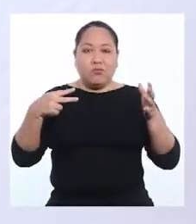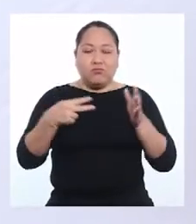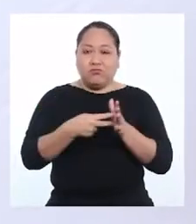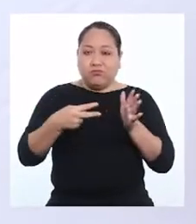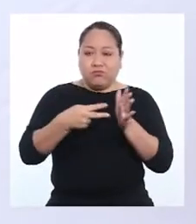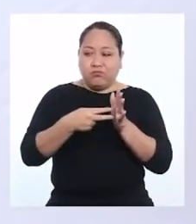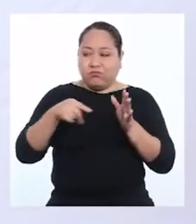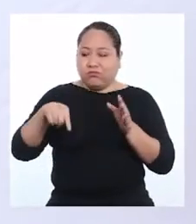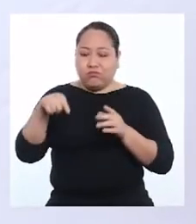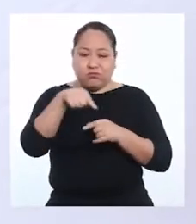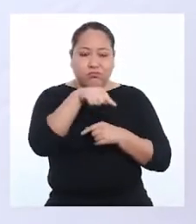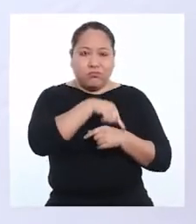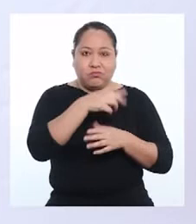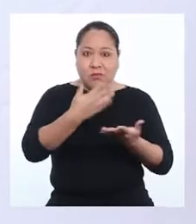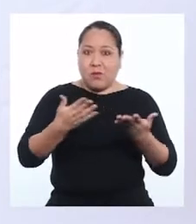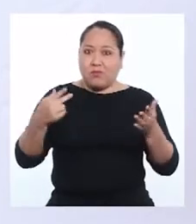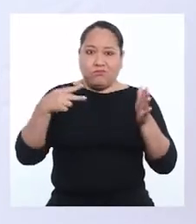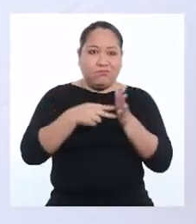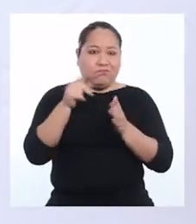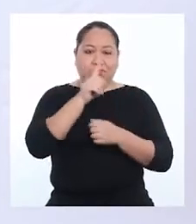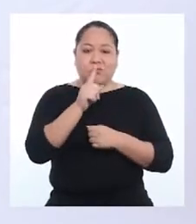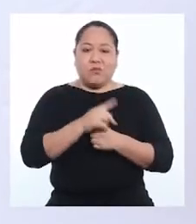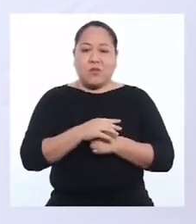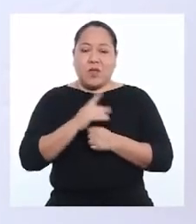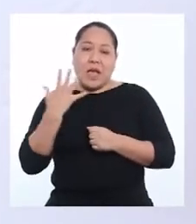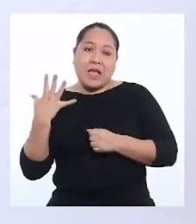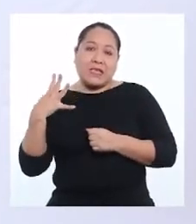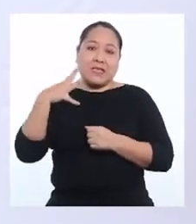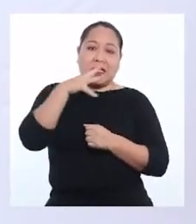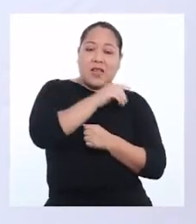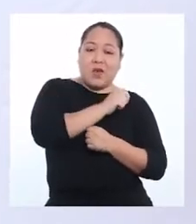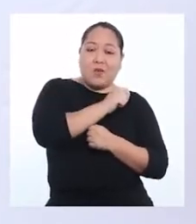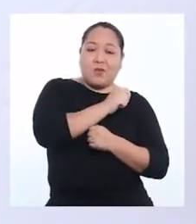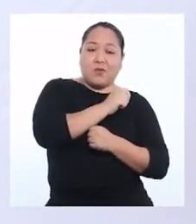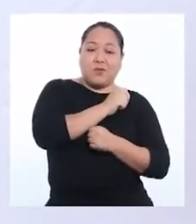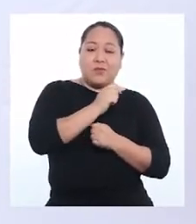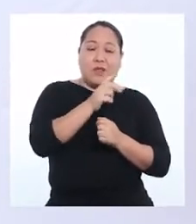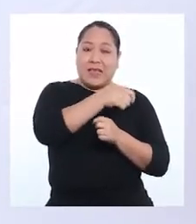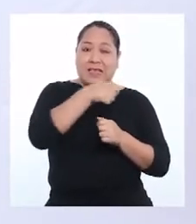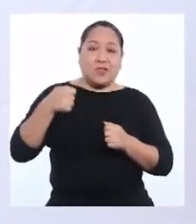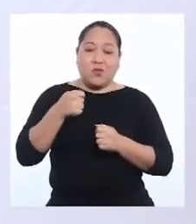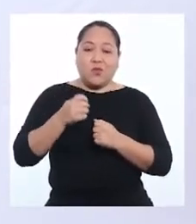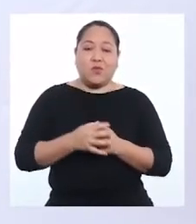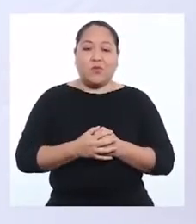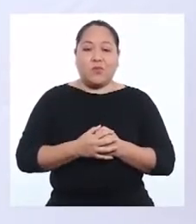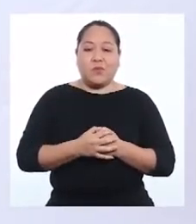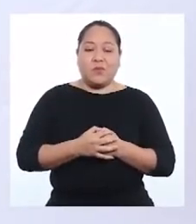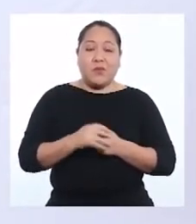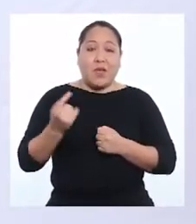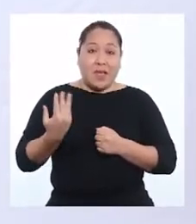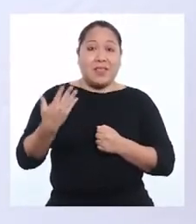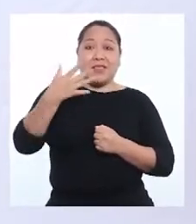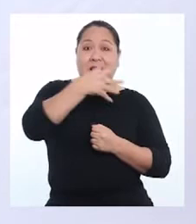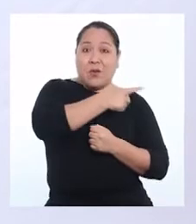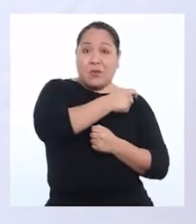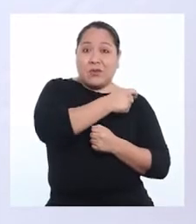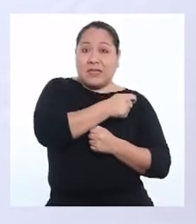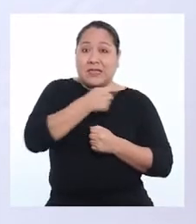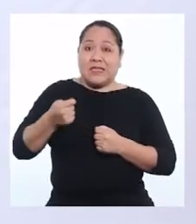artefactos enchufados. Presten atención. Estiramos y desenchufamos. Muy bien.